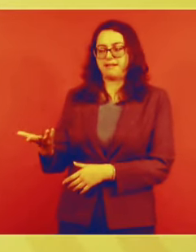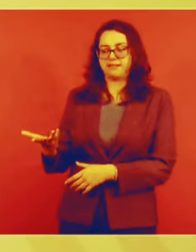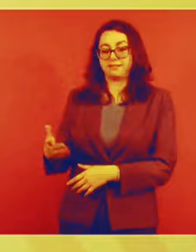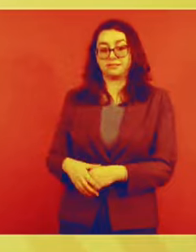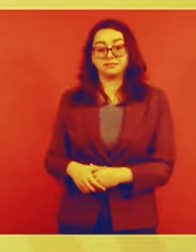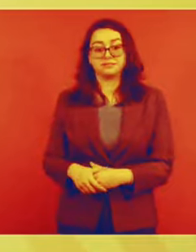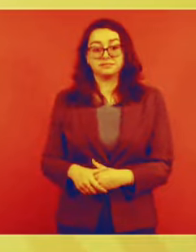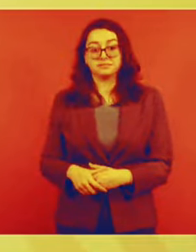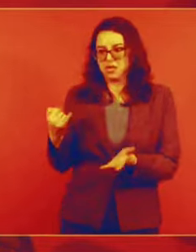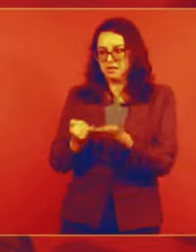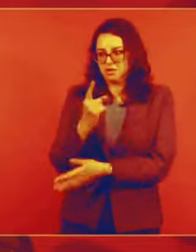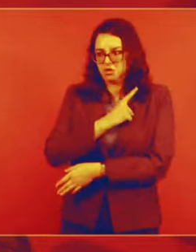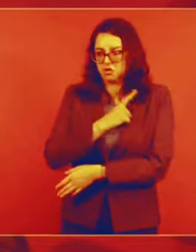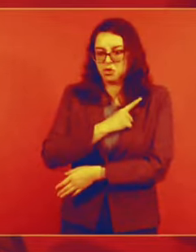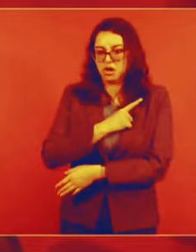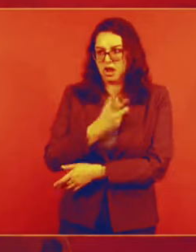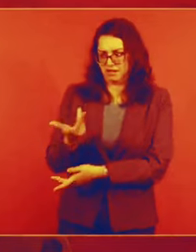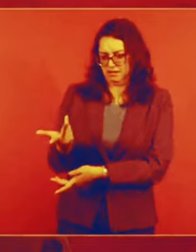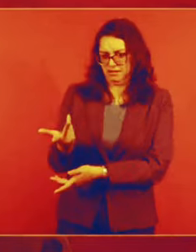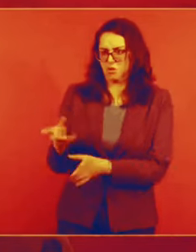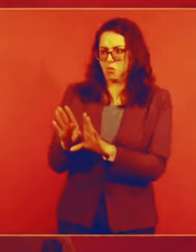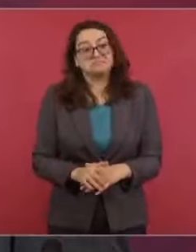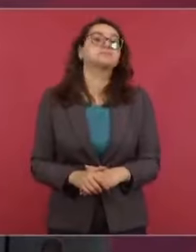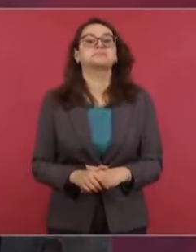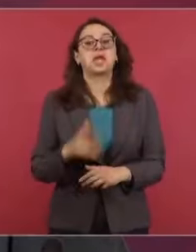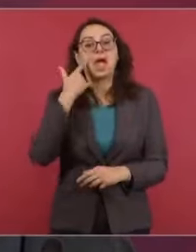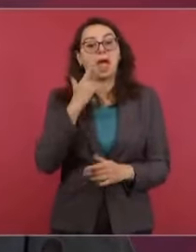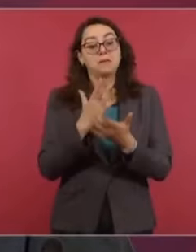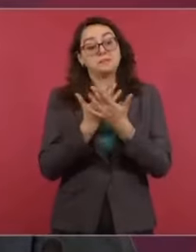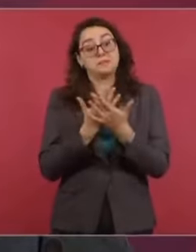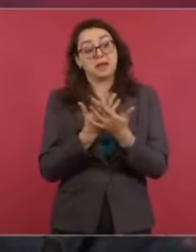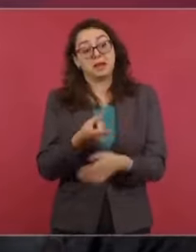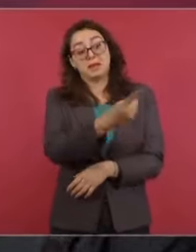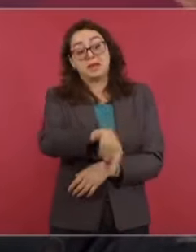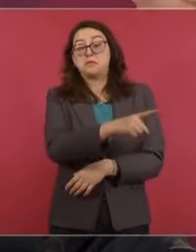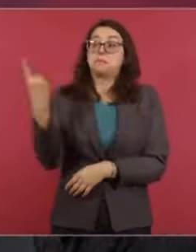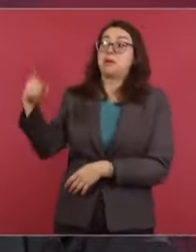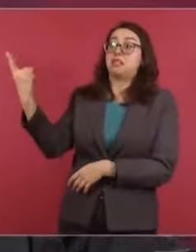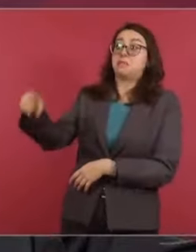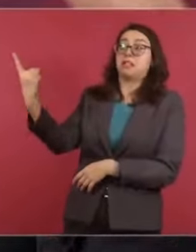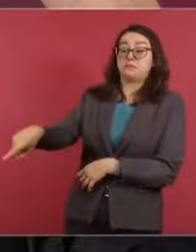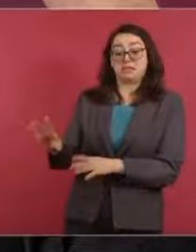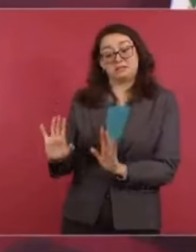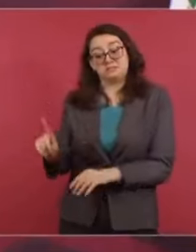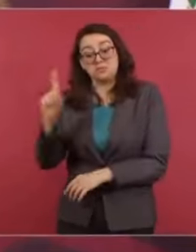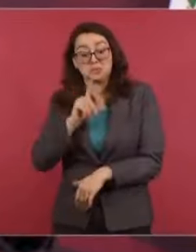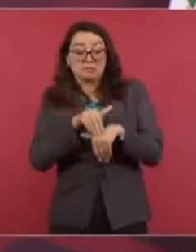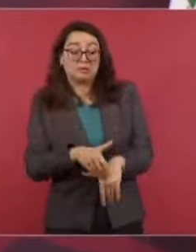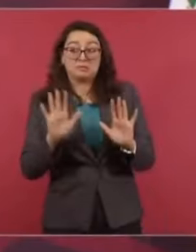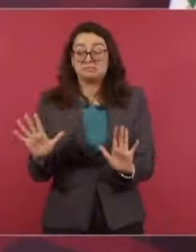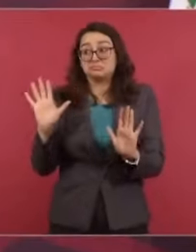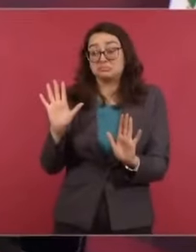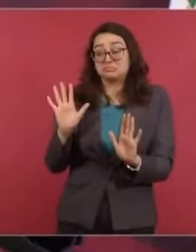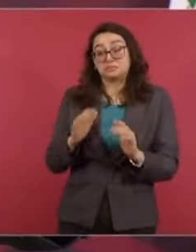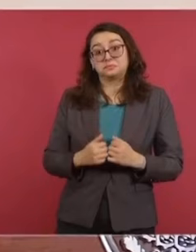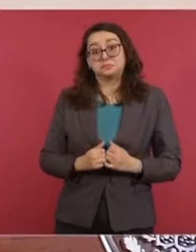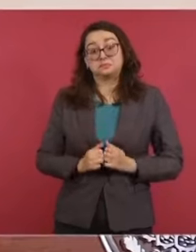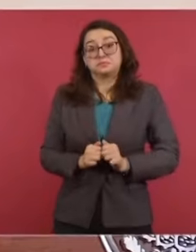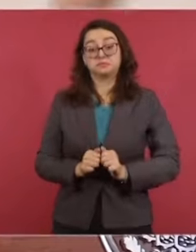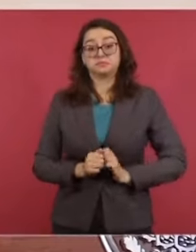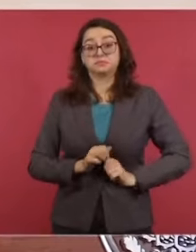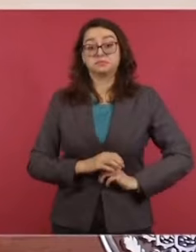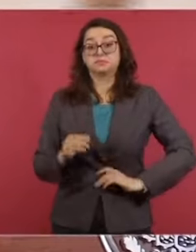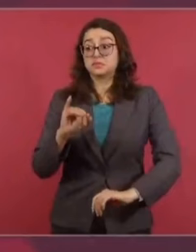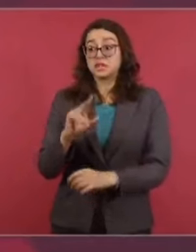que te crees, que te manda sola, vamos esperarnos. Ojalá, porque cuando ella lo planteó, yo hice un reconocimiento